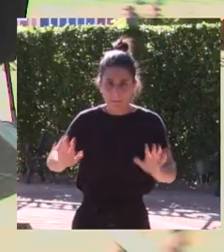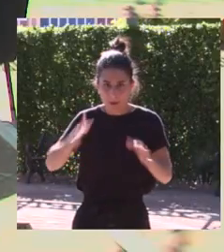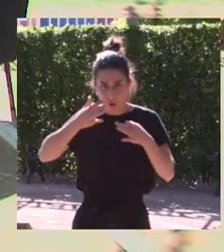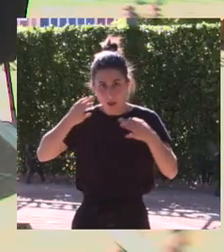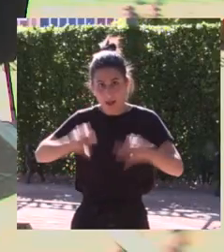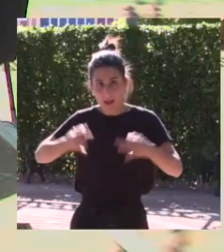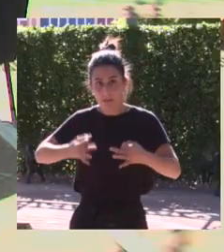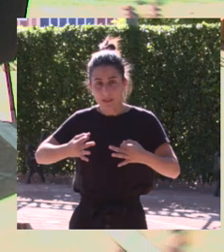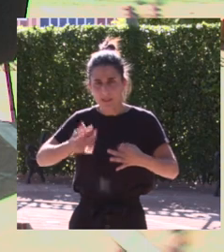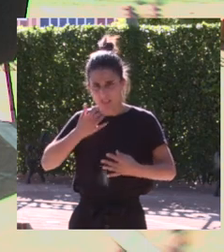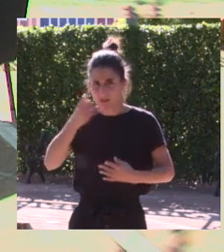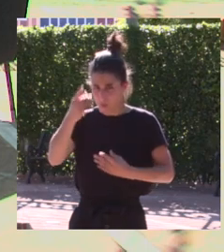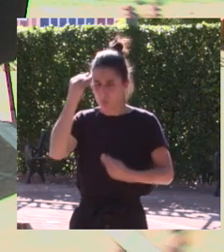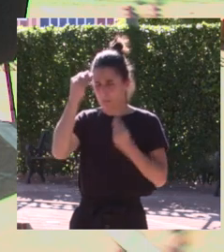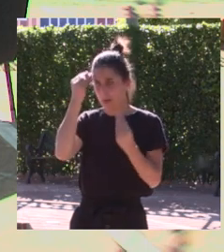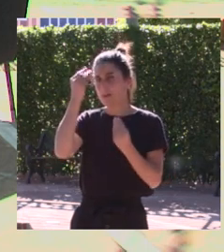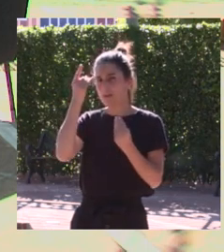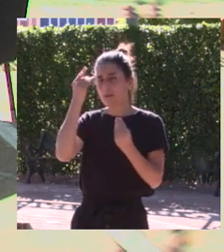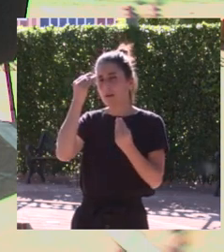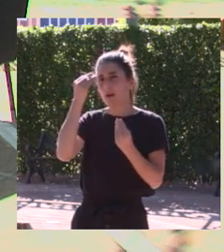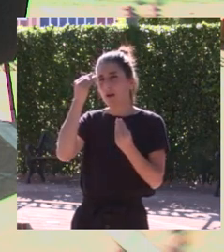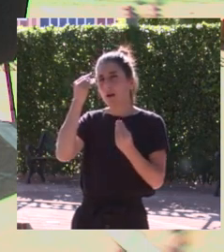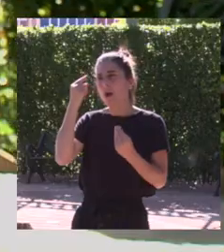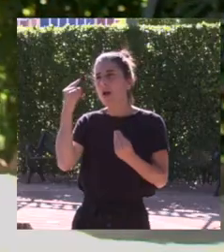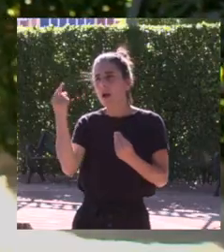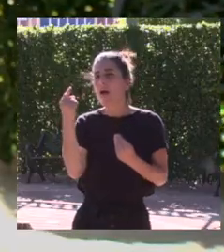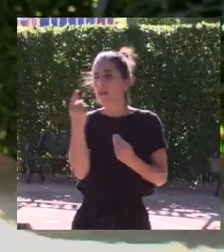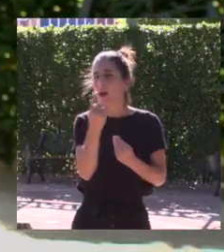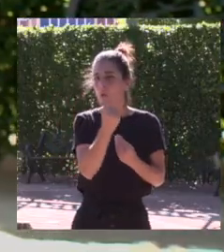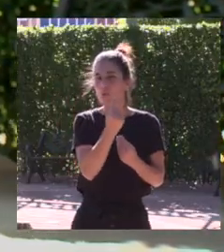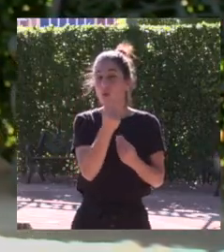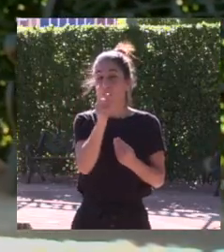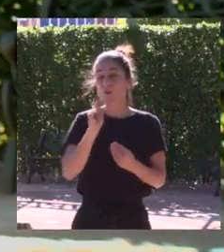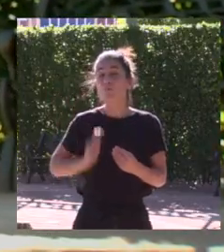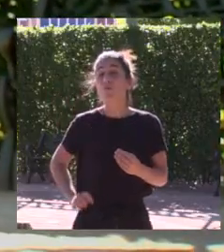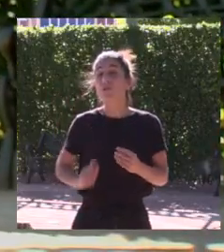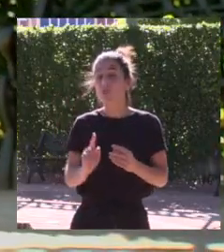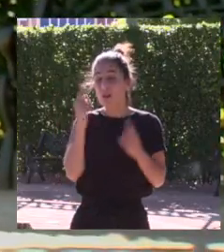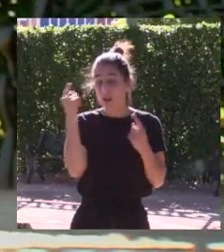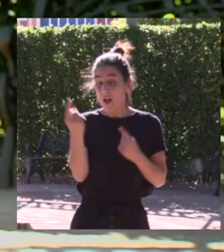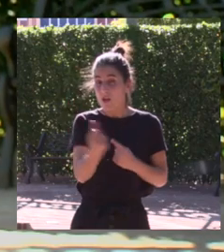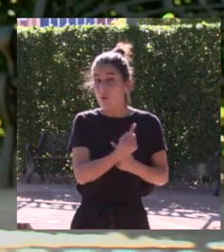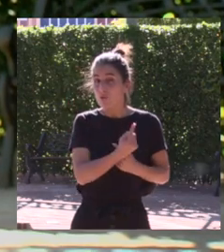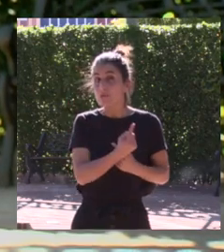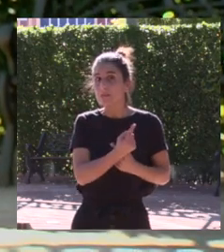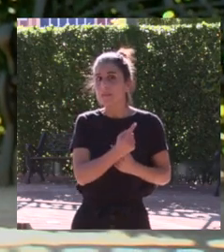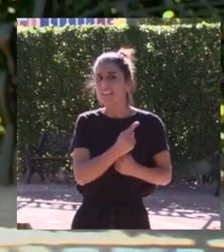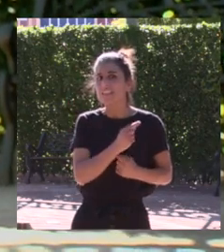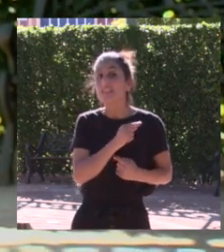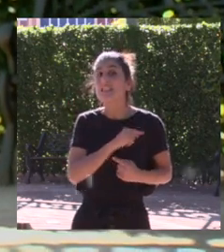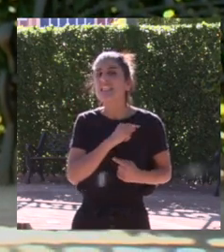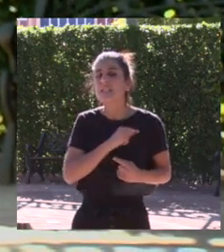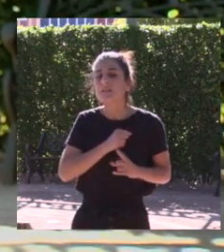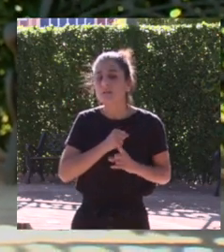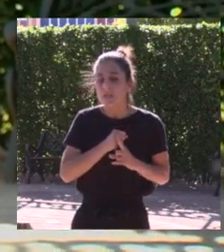pero realmente si tú lo piensas cada uno de vosotros en vuestra profesión imaginaros